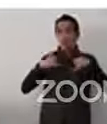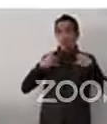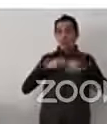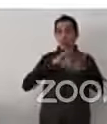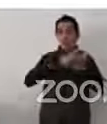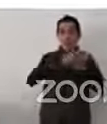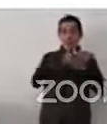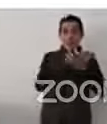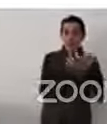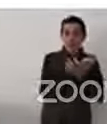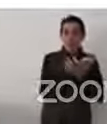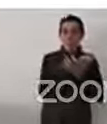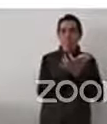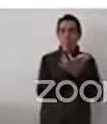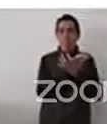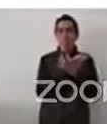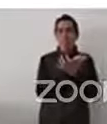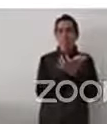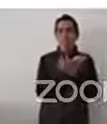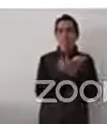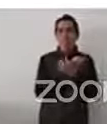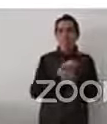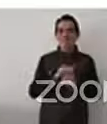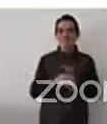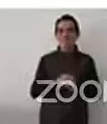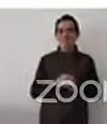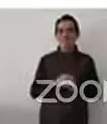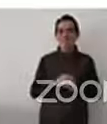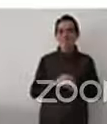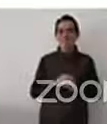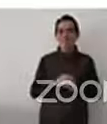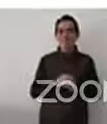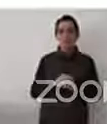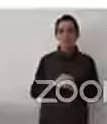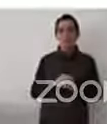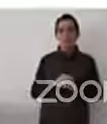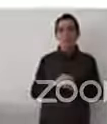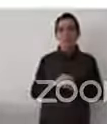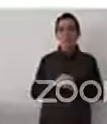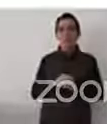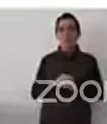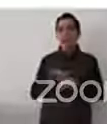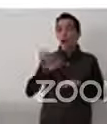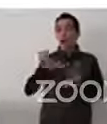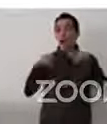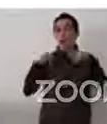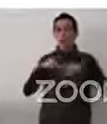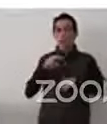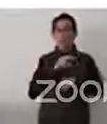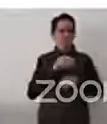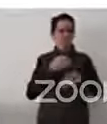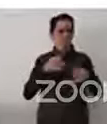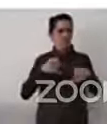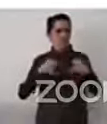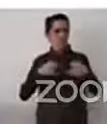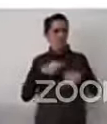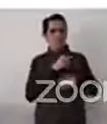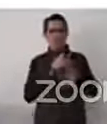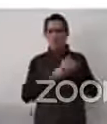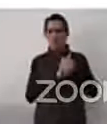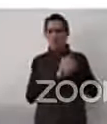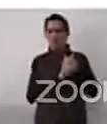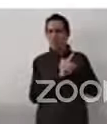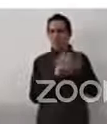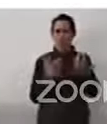ocasionan problemas, ¿no? O sea, y obviamente esta discriminación está